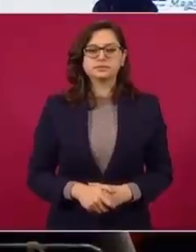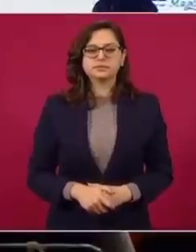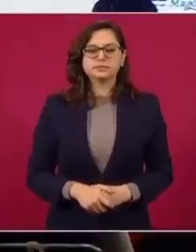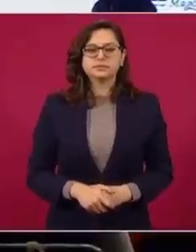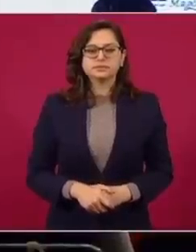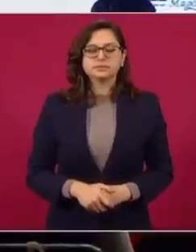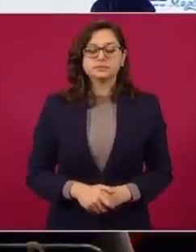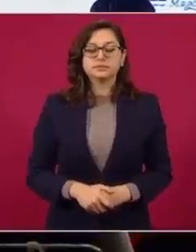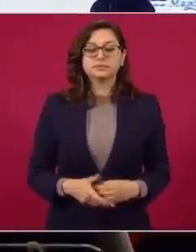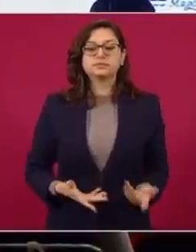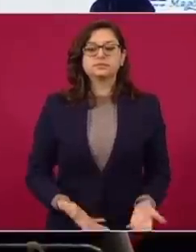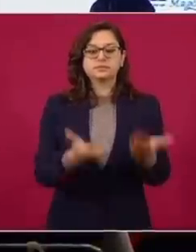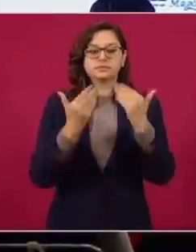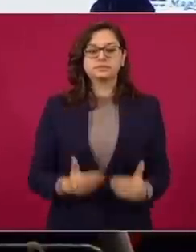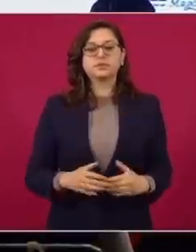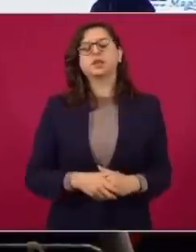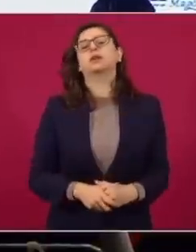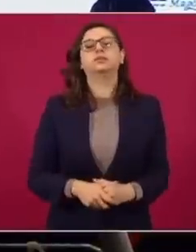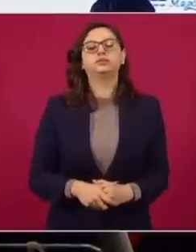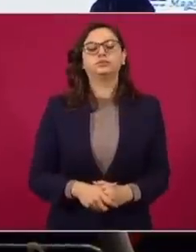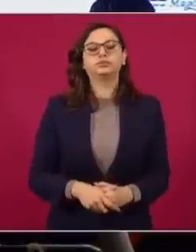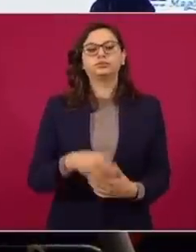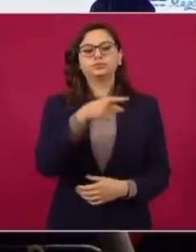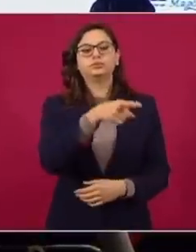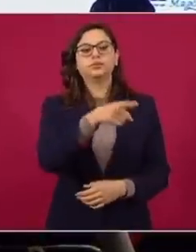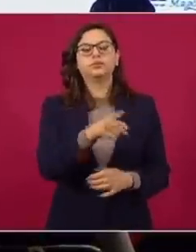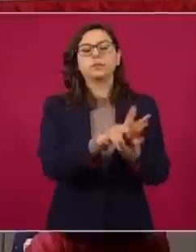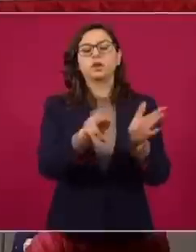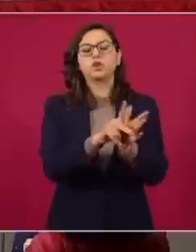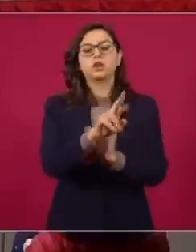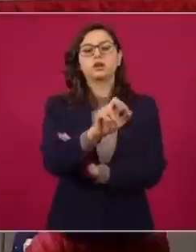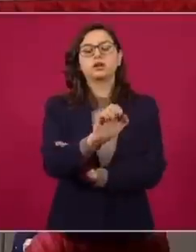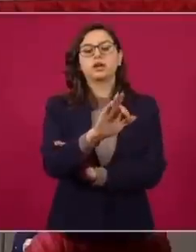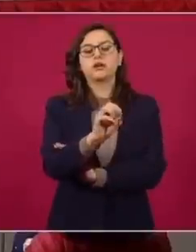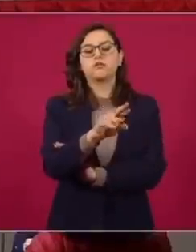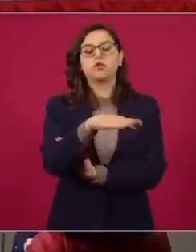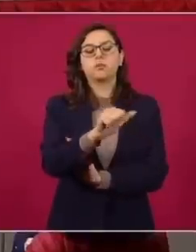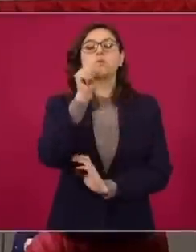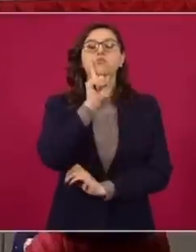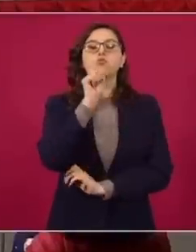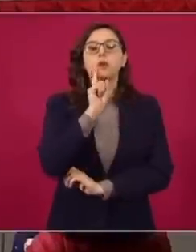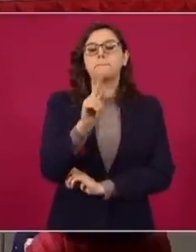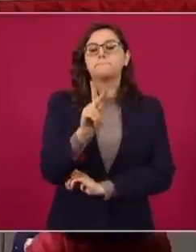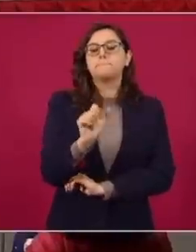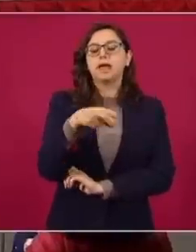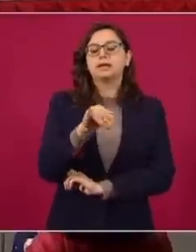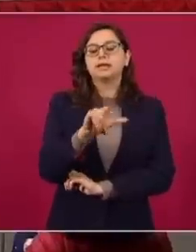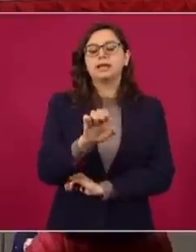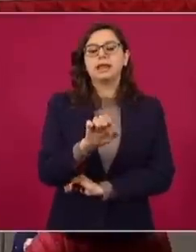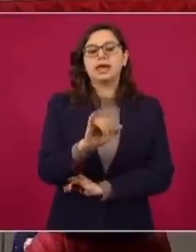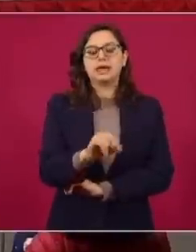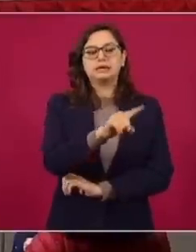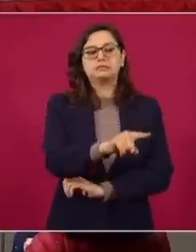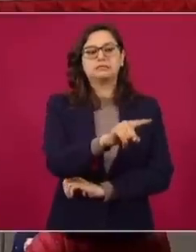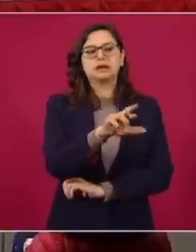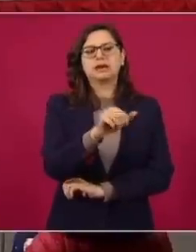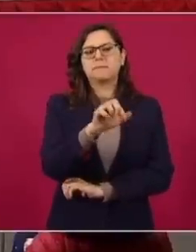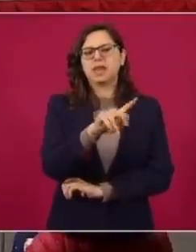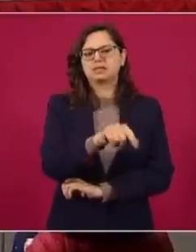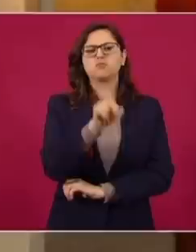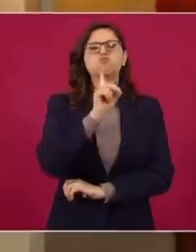de la columnista del diario Reforma, Penilei Ramírez, se observa